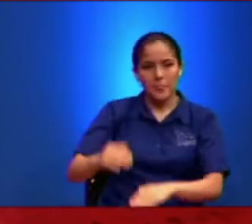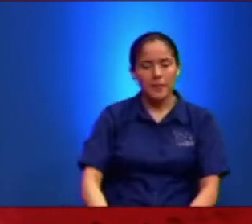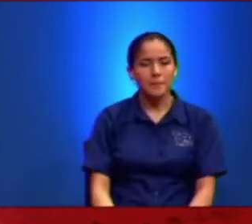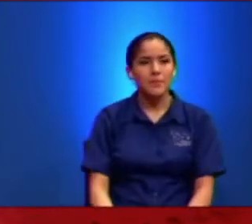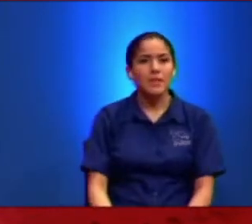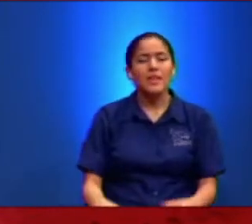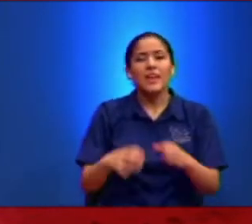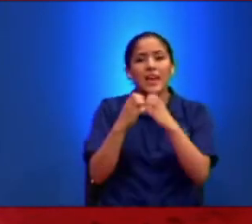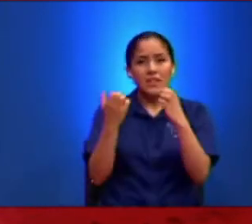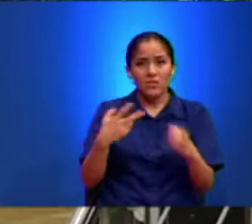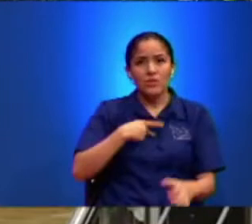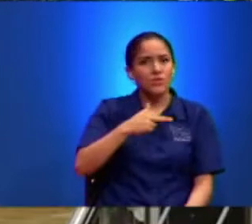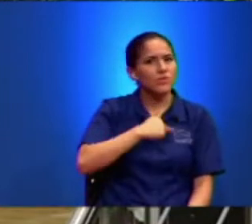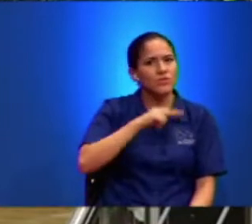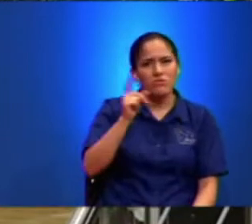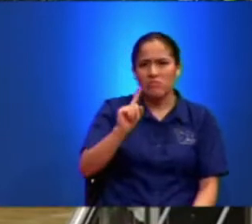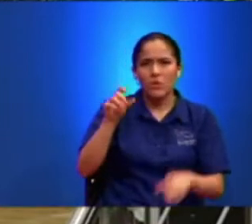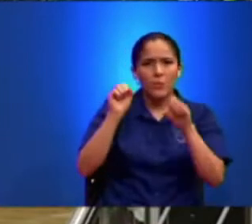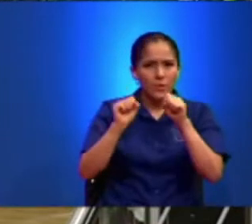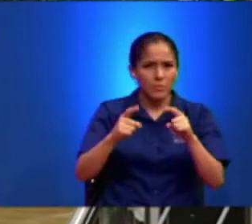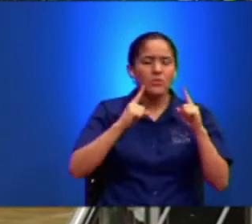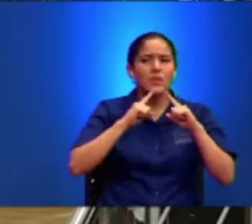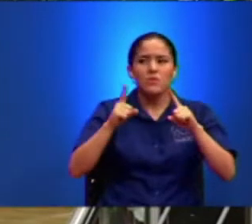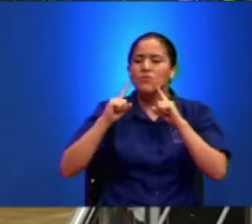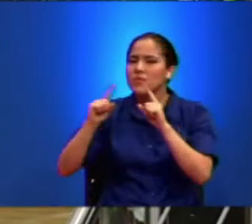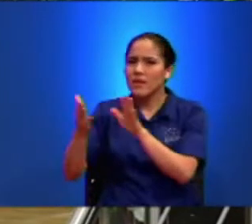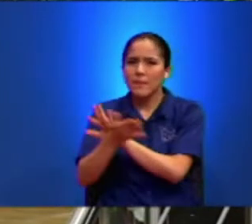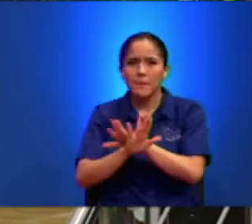Entonces No Podemos Nosotros Anunciar La Muerte Del Señor